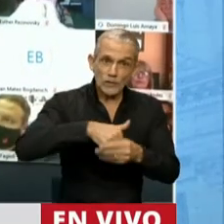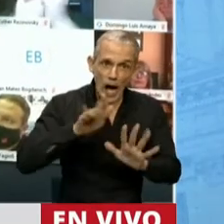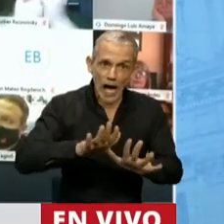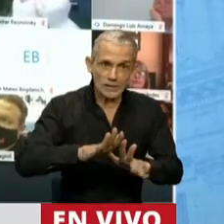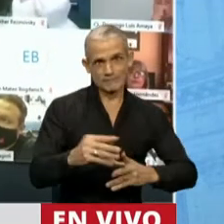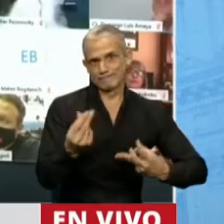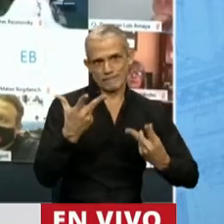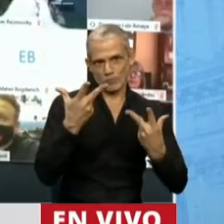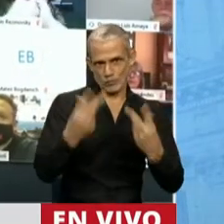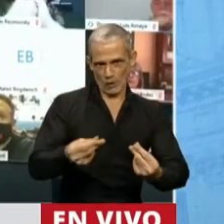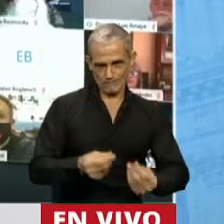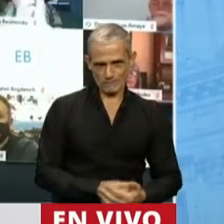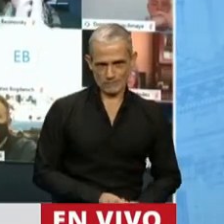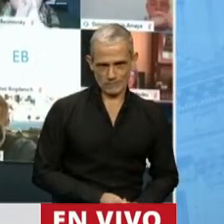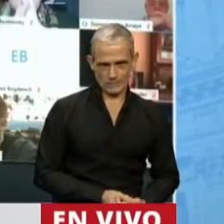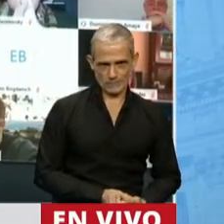Hay diputados,